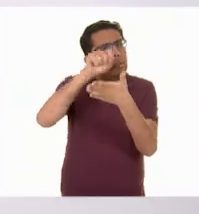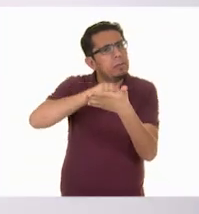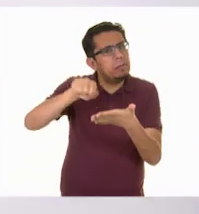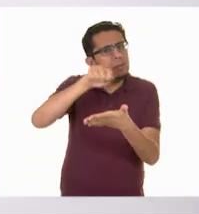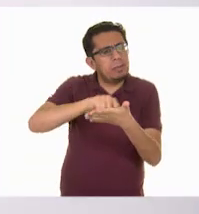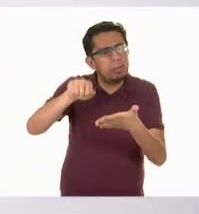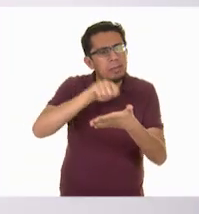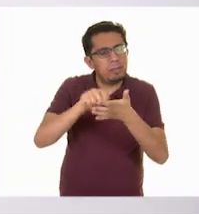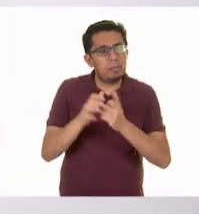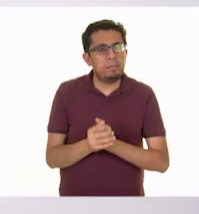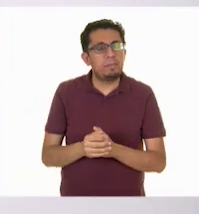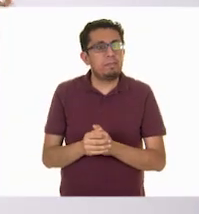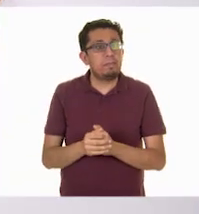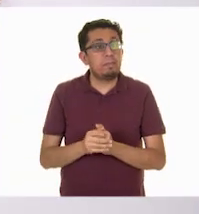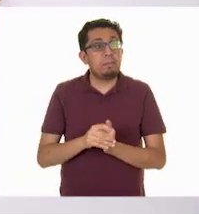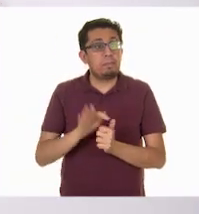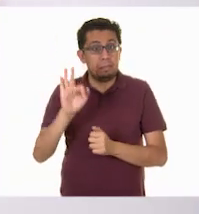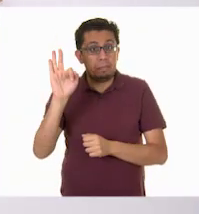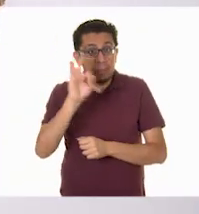la tierra...